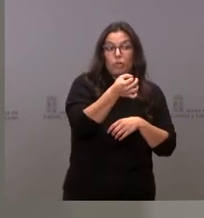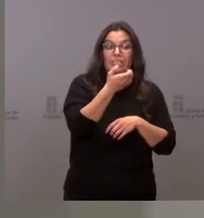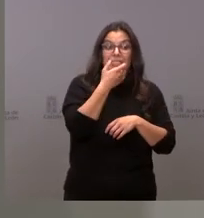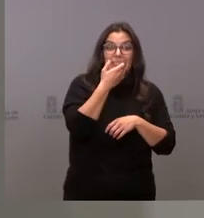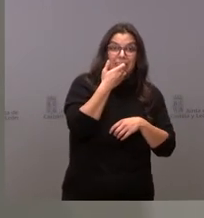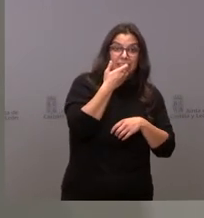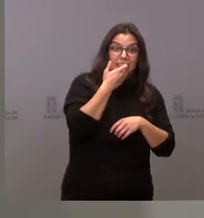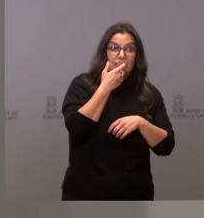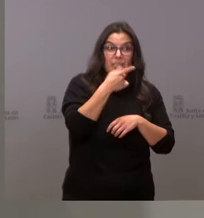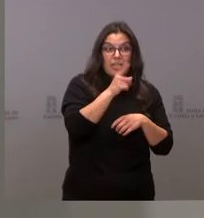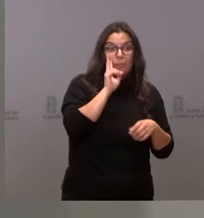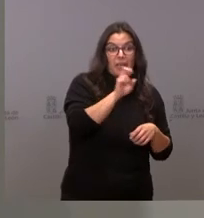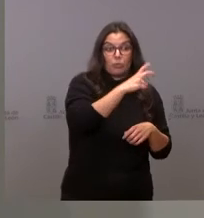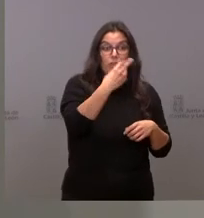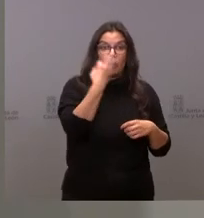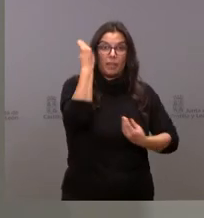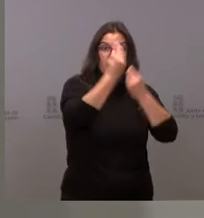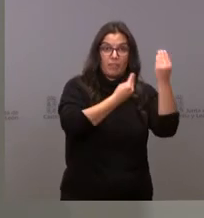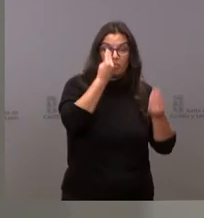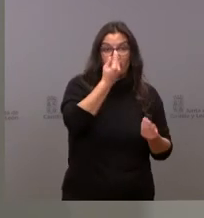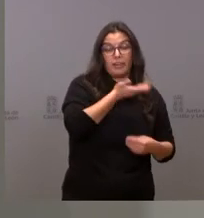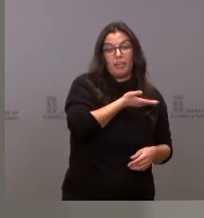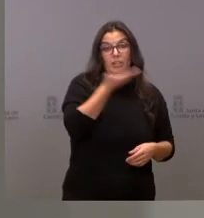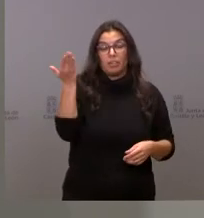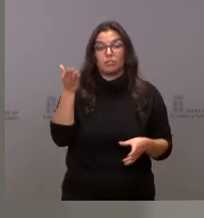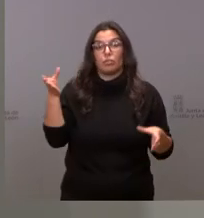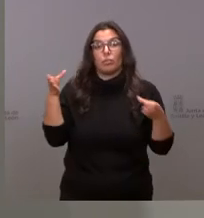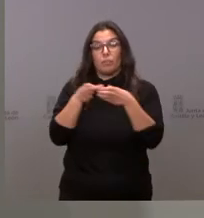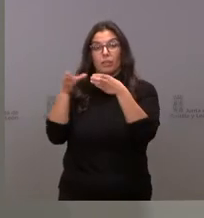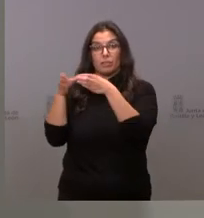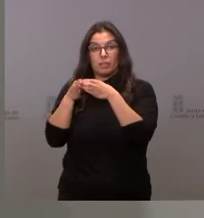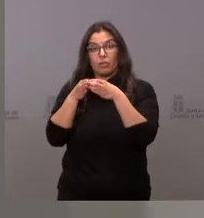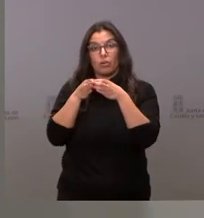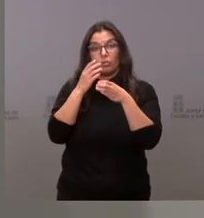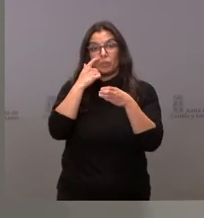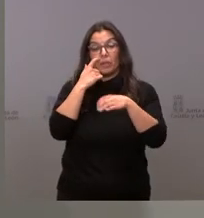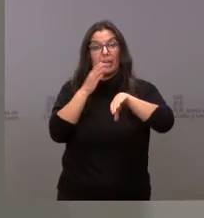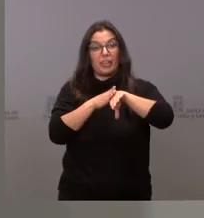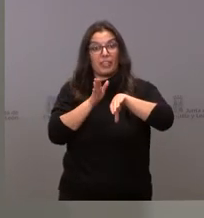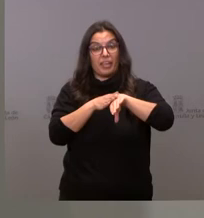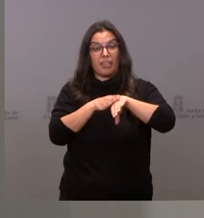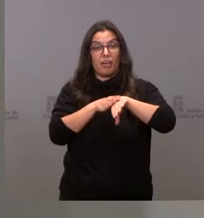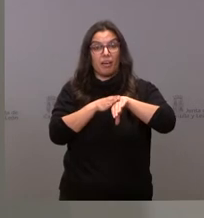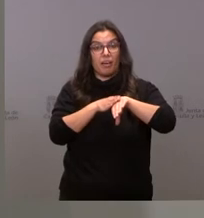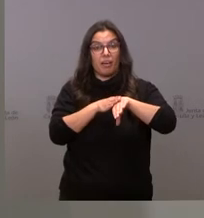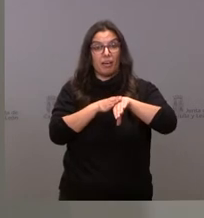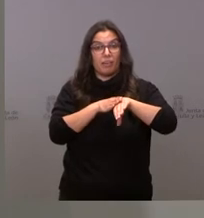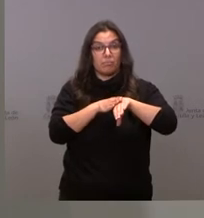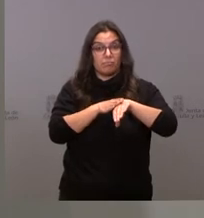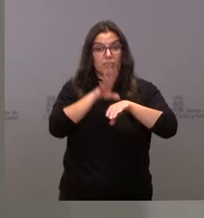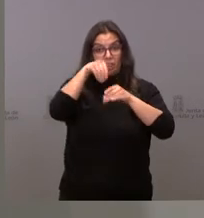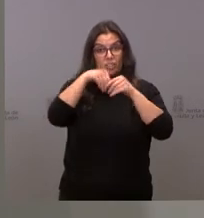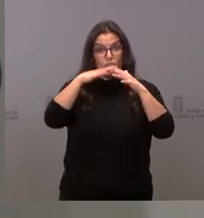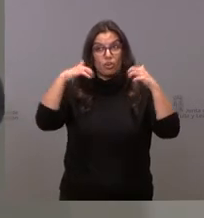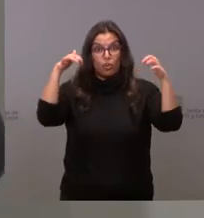y el conjunto de los partidos de la izquierda en nuestro parlamento quienes